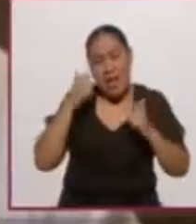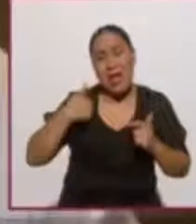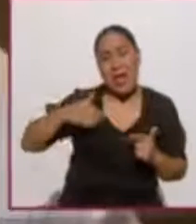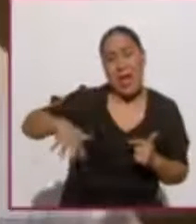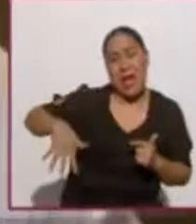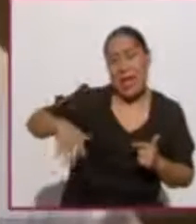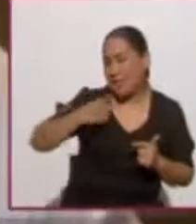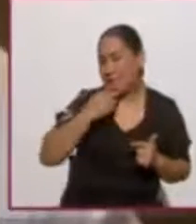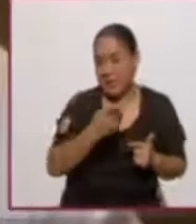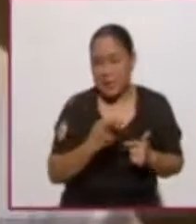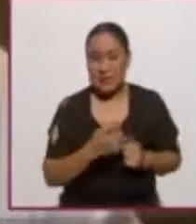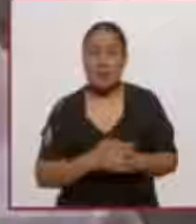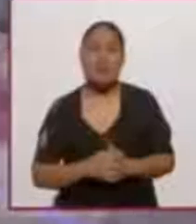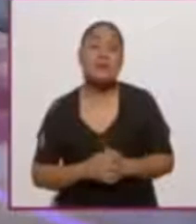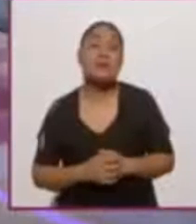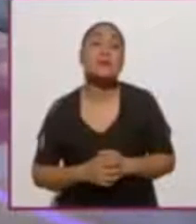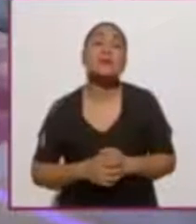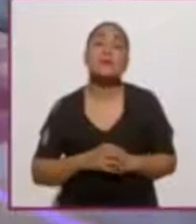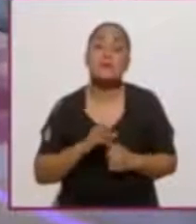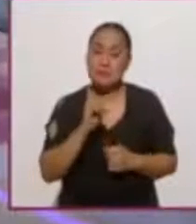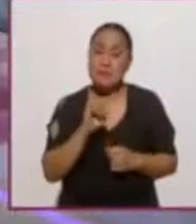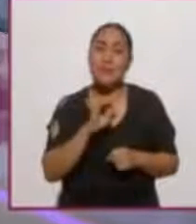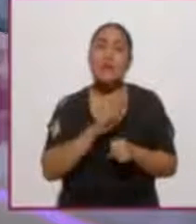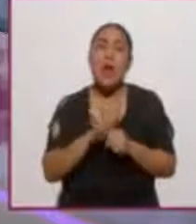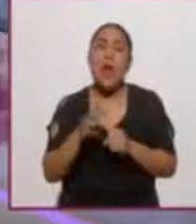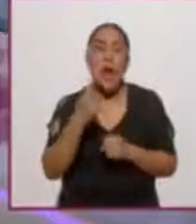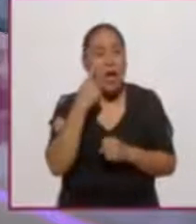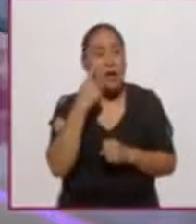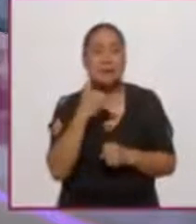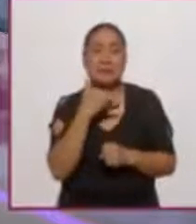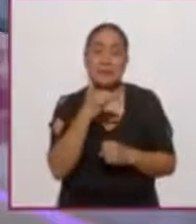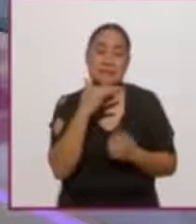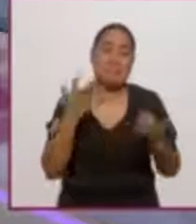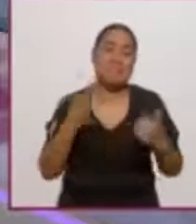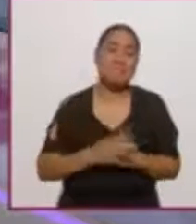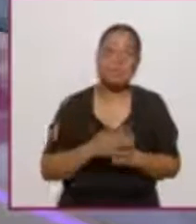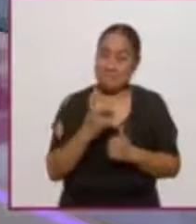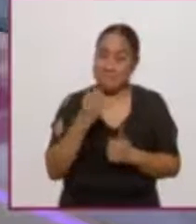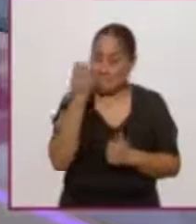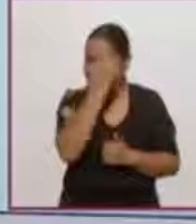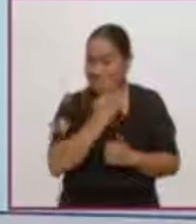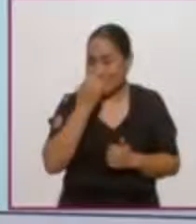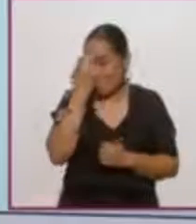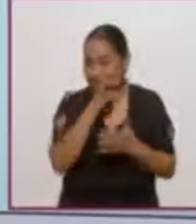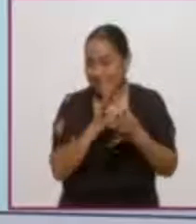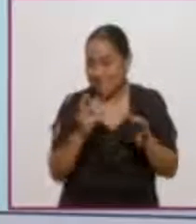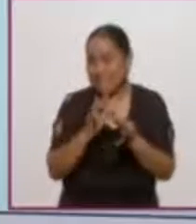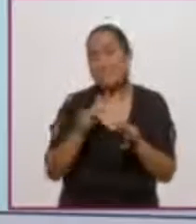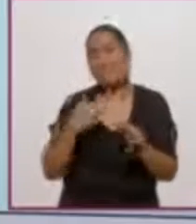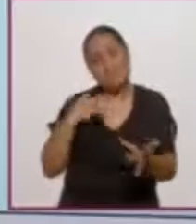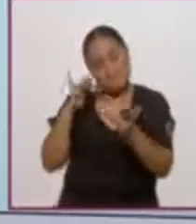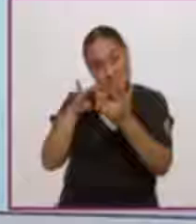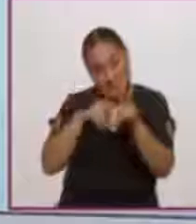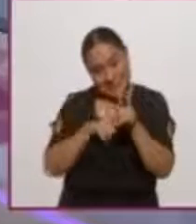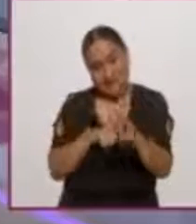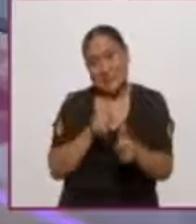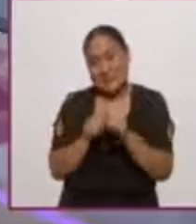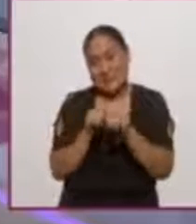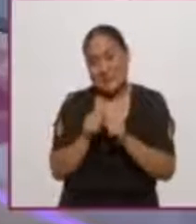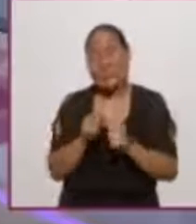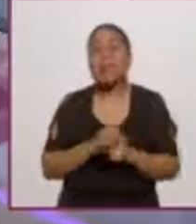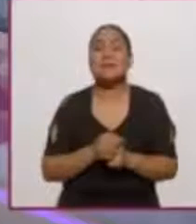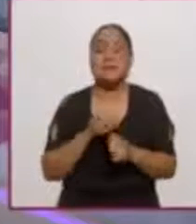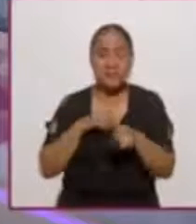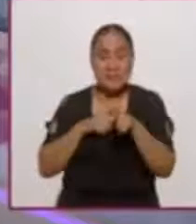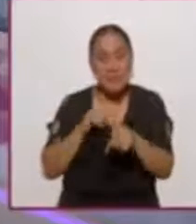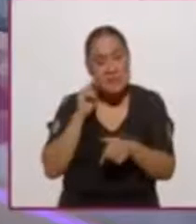mencionas, hay otro elemento que sí pasa por el tema de la corrupción. Pues ahí está el análisis, Paco. Te seguimos en redes. También, pues, estamos